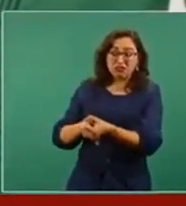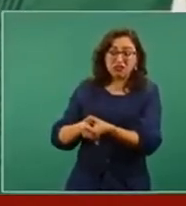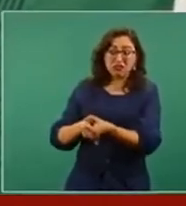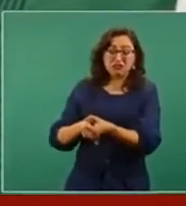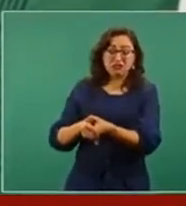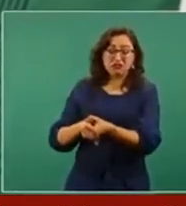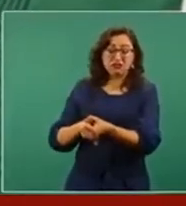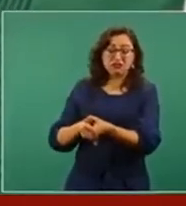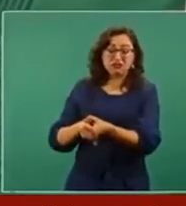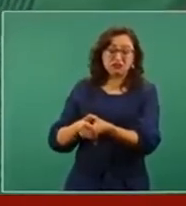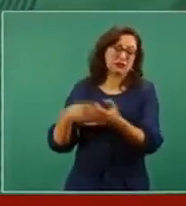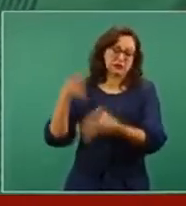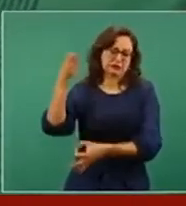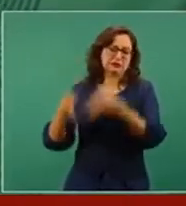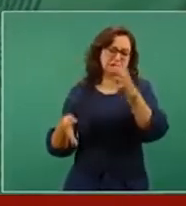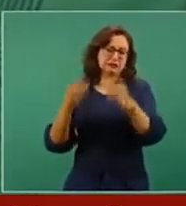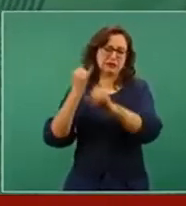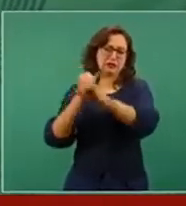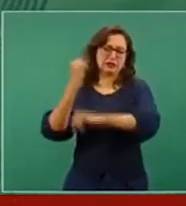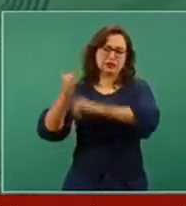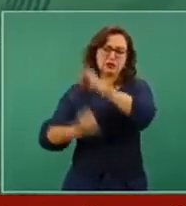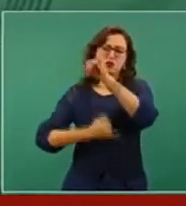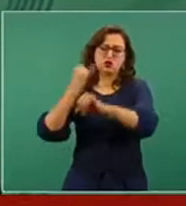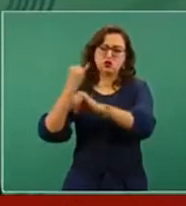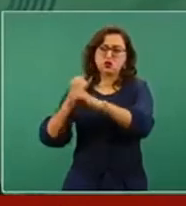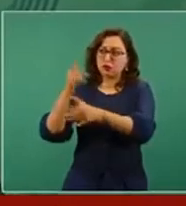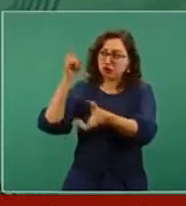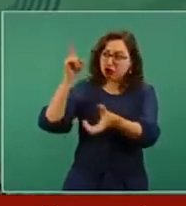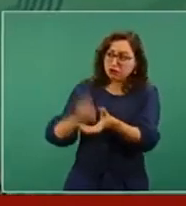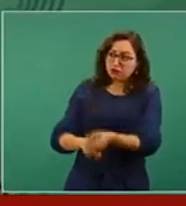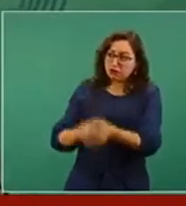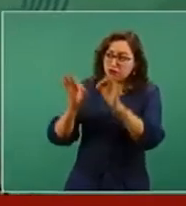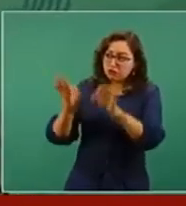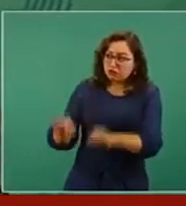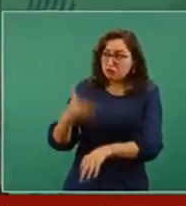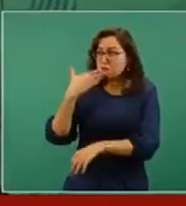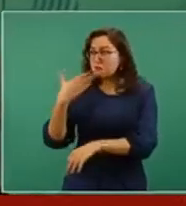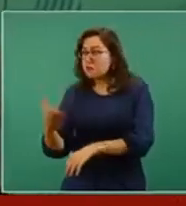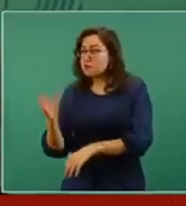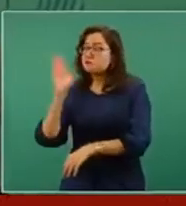se actúa con rectitud.